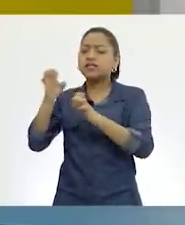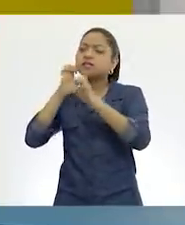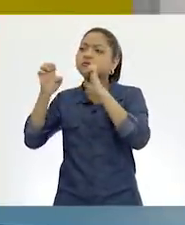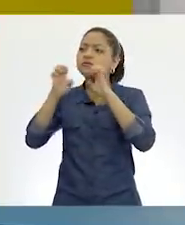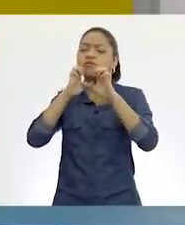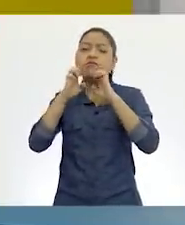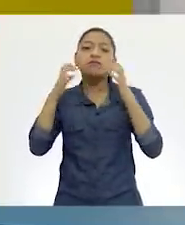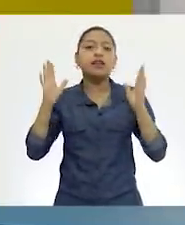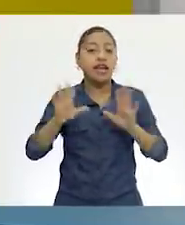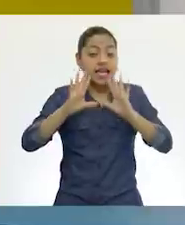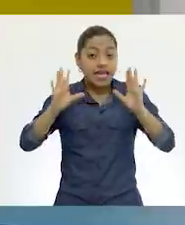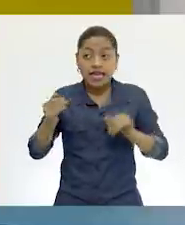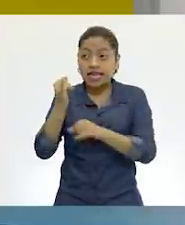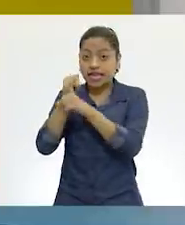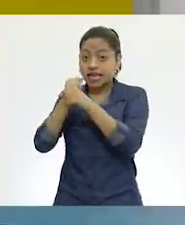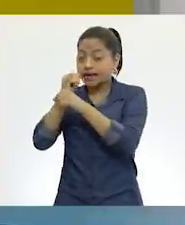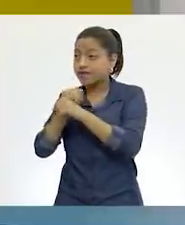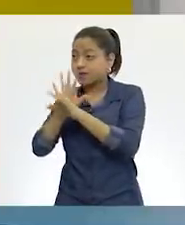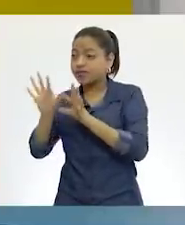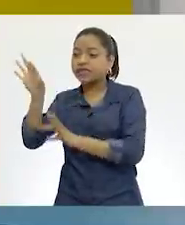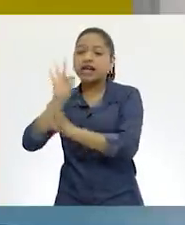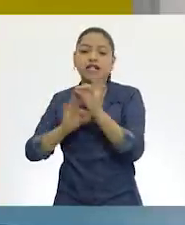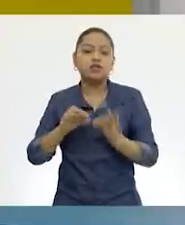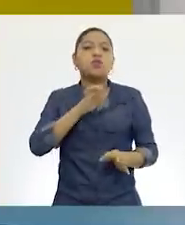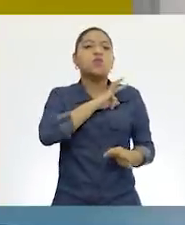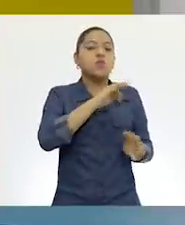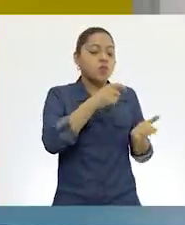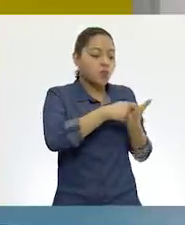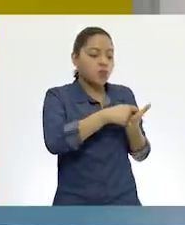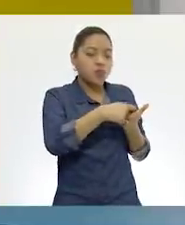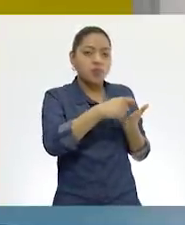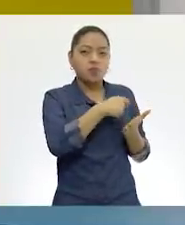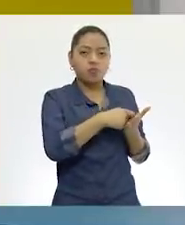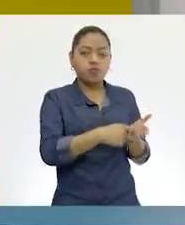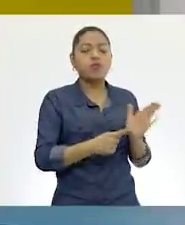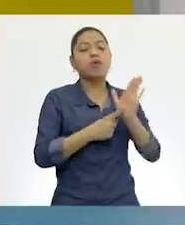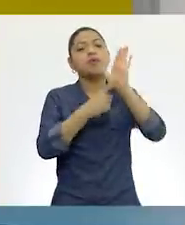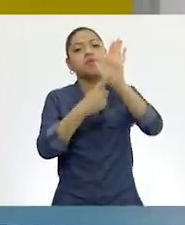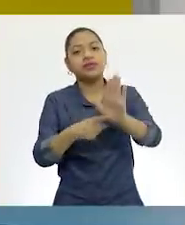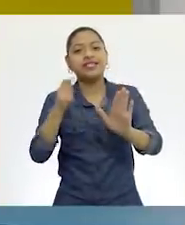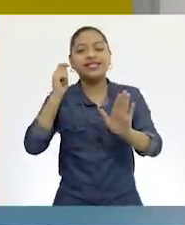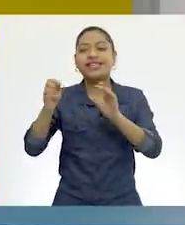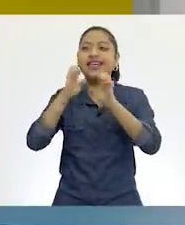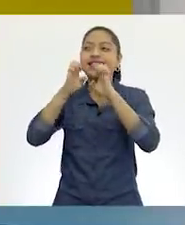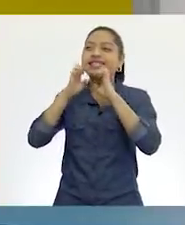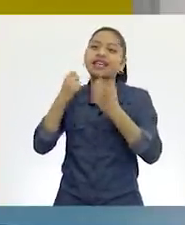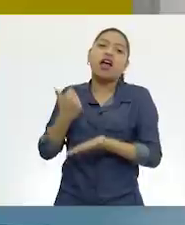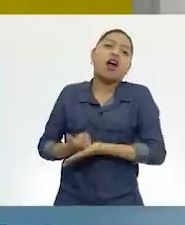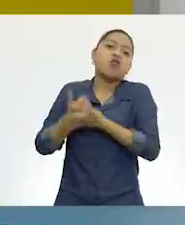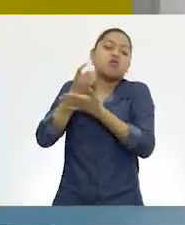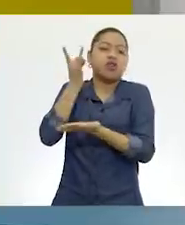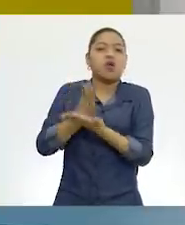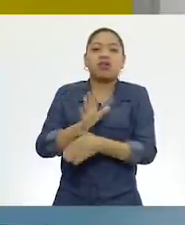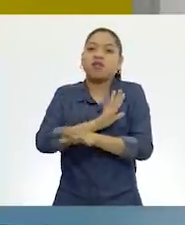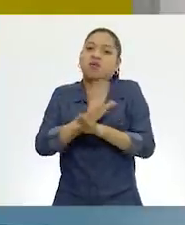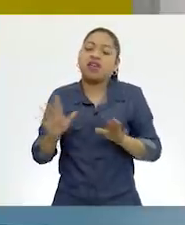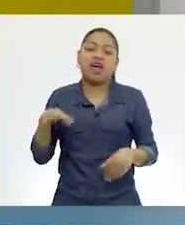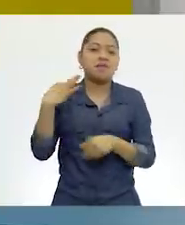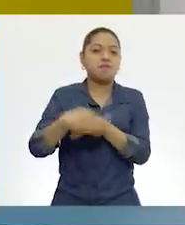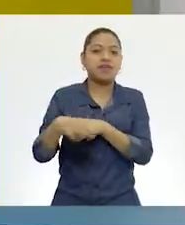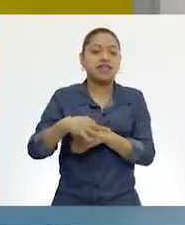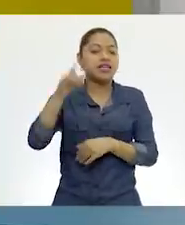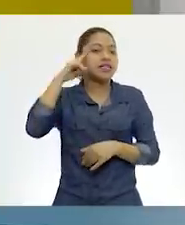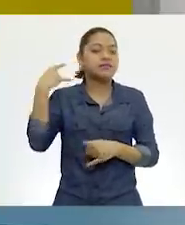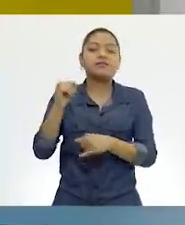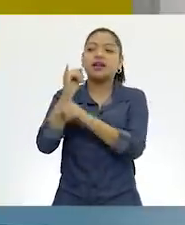entrevistas, ya puedes hacer tu reportaje. La entrevista es como una herramienta, un instrumento que nos va a ayudar a recabar información,